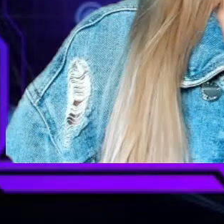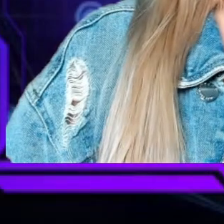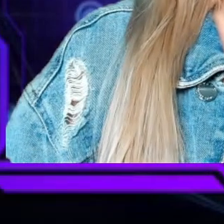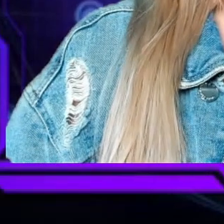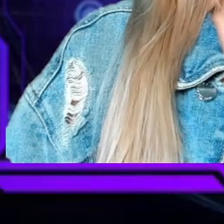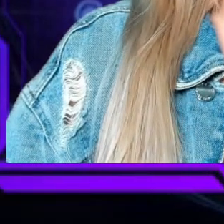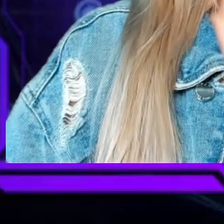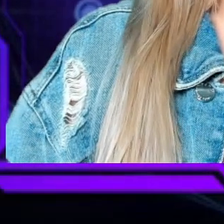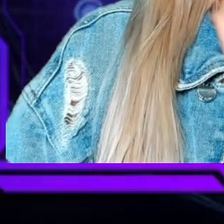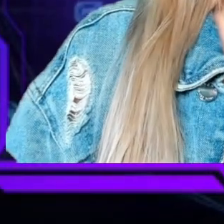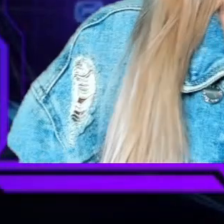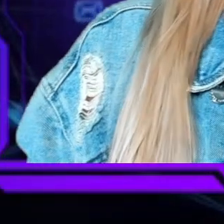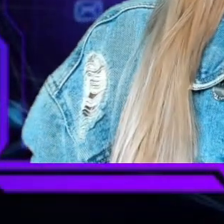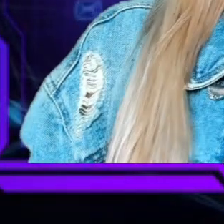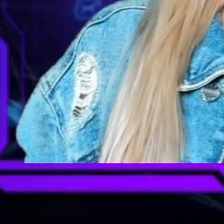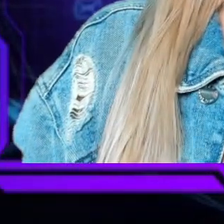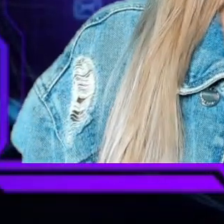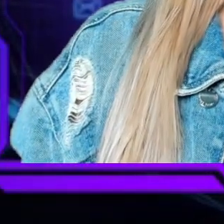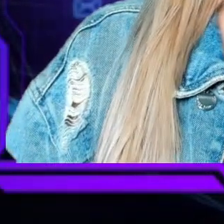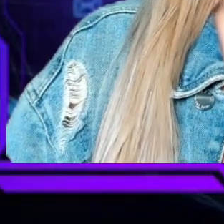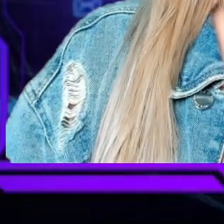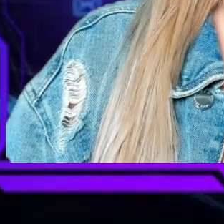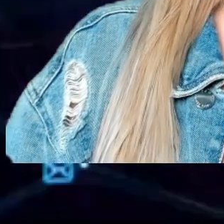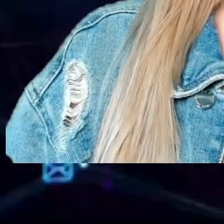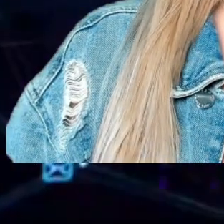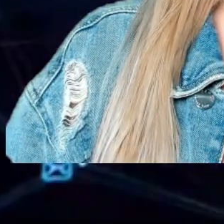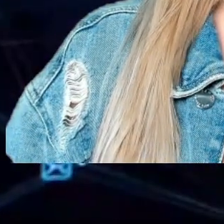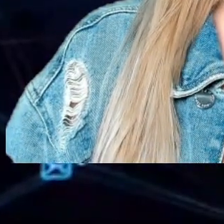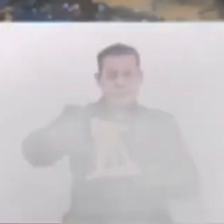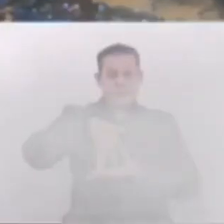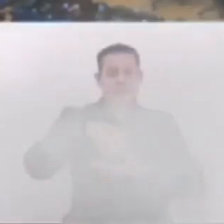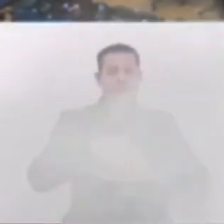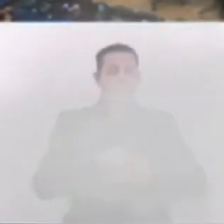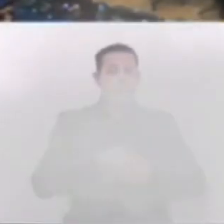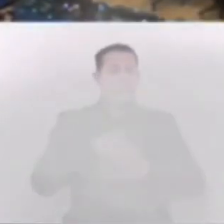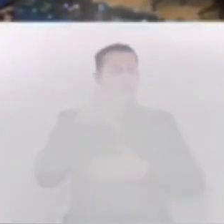Suecia Callejas, nombres que, mire, no se pierda ningún detalle.